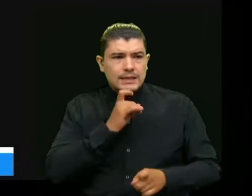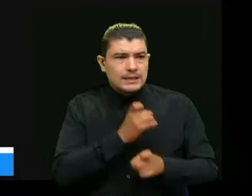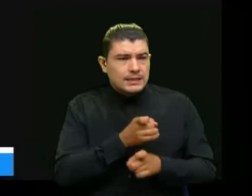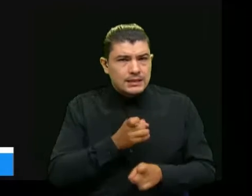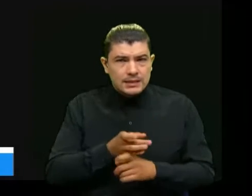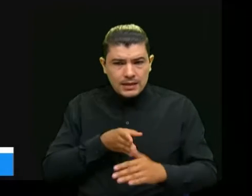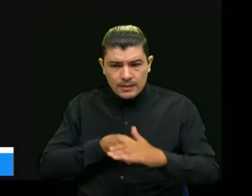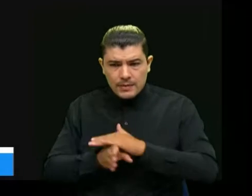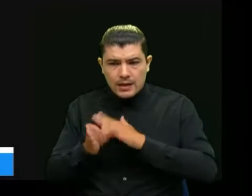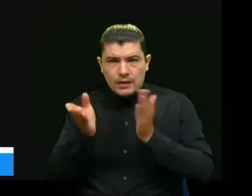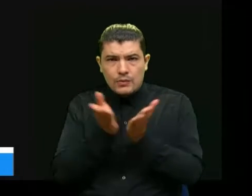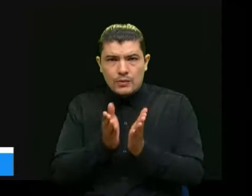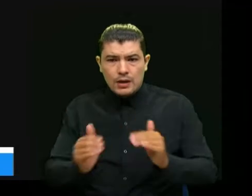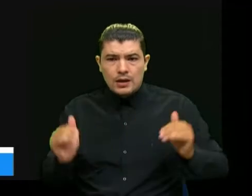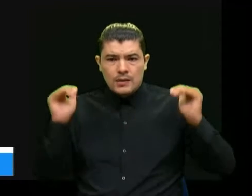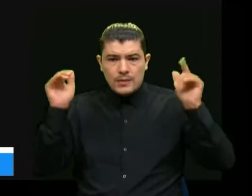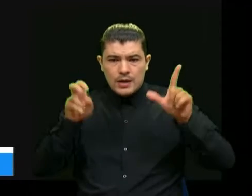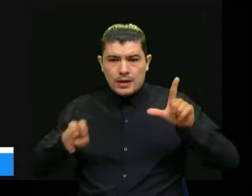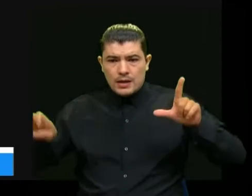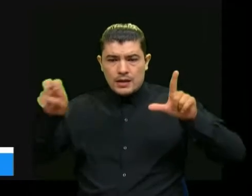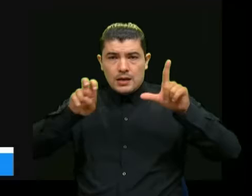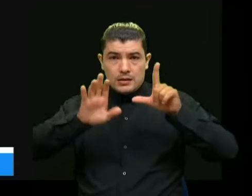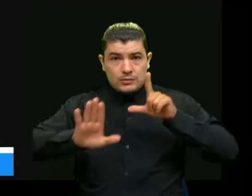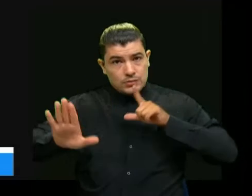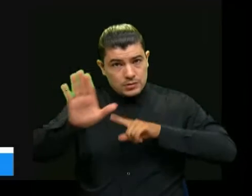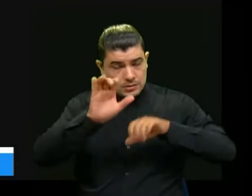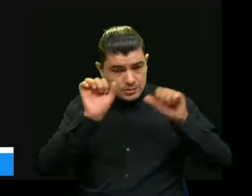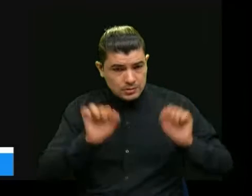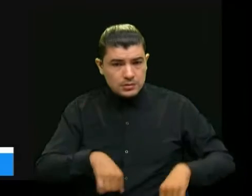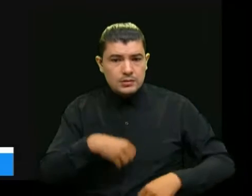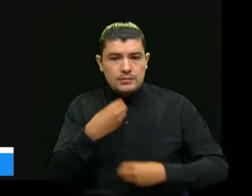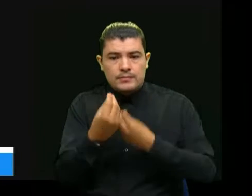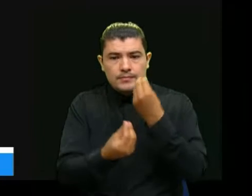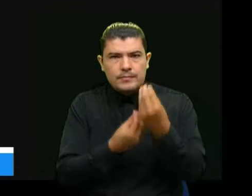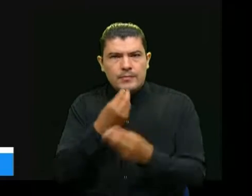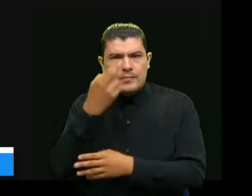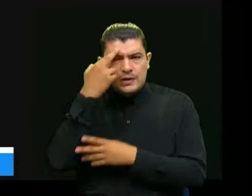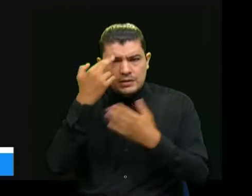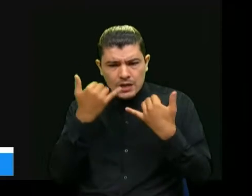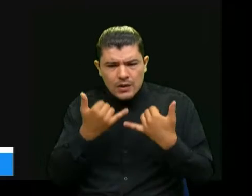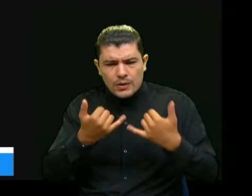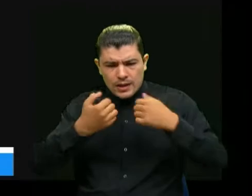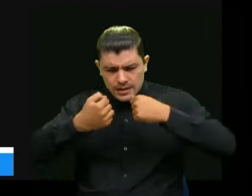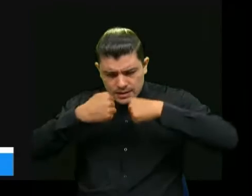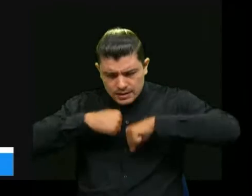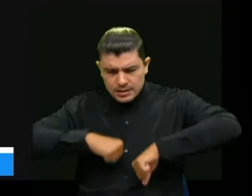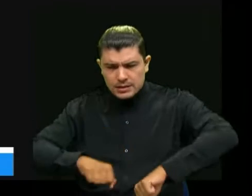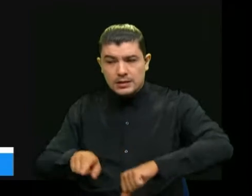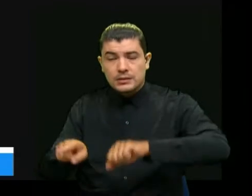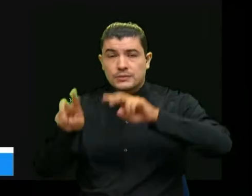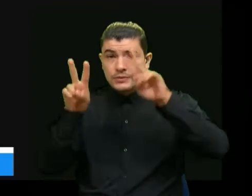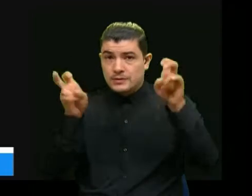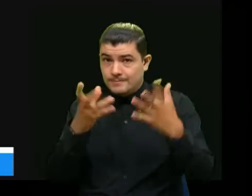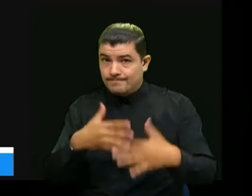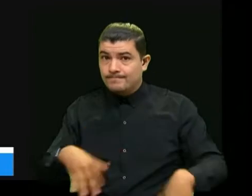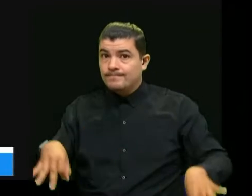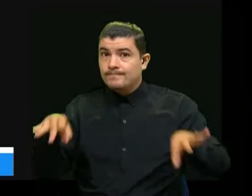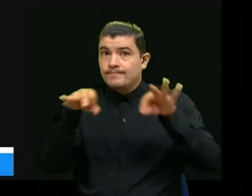acceder a la educación superior de alta calidad y que lo puedan hacer entonces ese esfuerzo en la filantropía va a ser muy importante